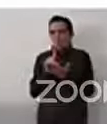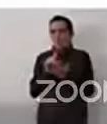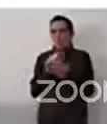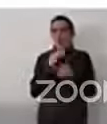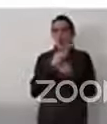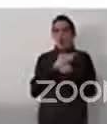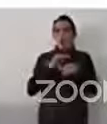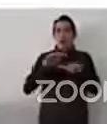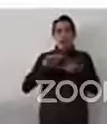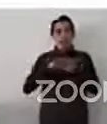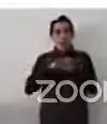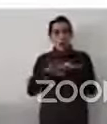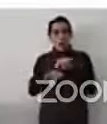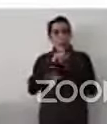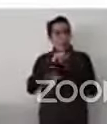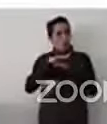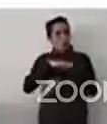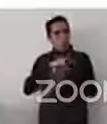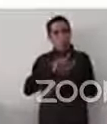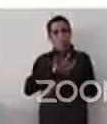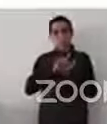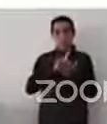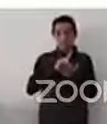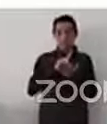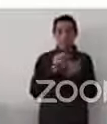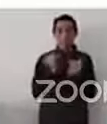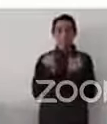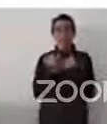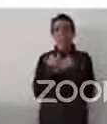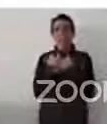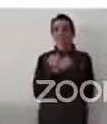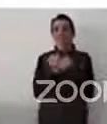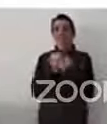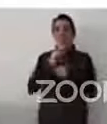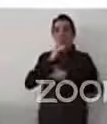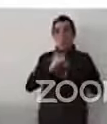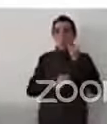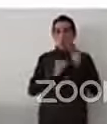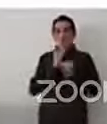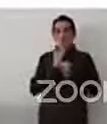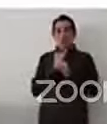de los derechos humanos. Y en la definición que tienen en pantallas,